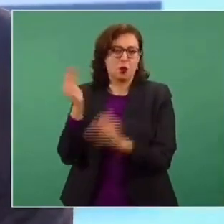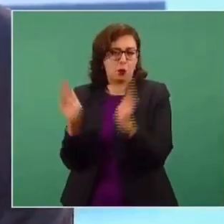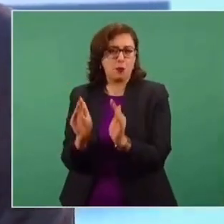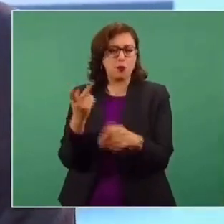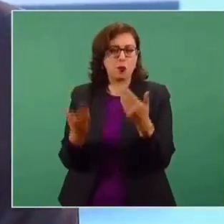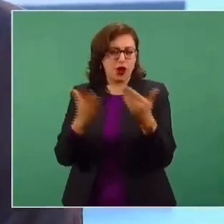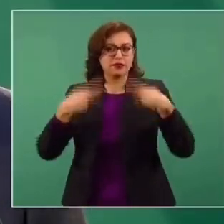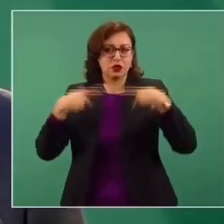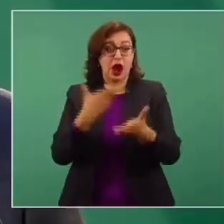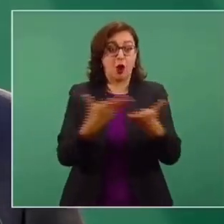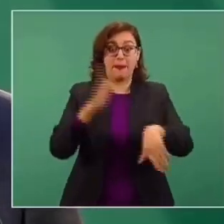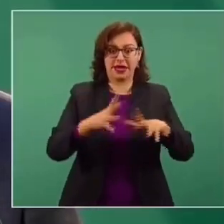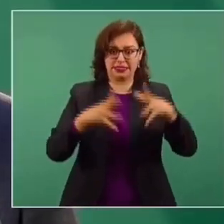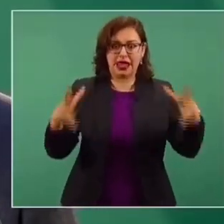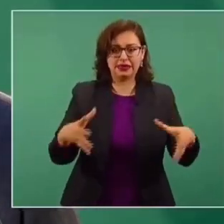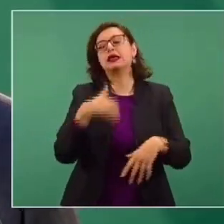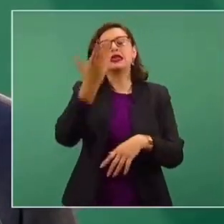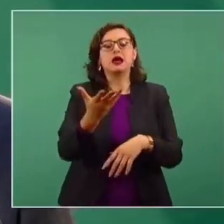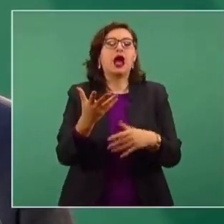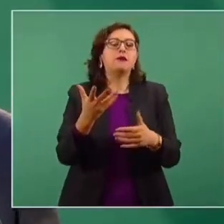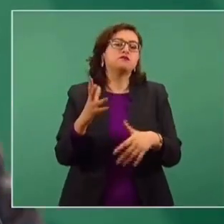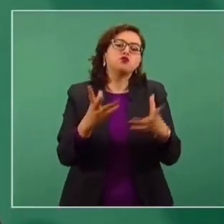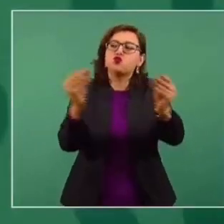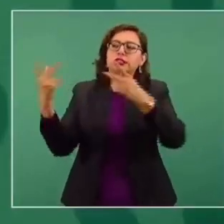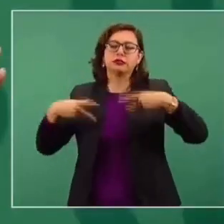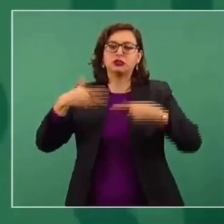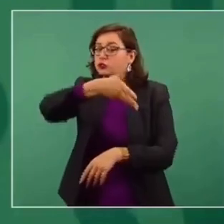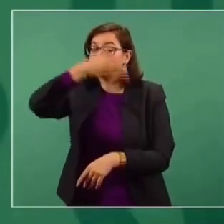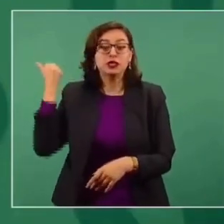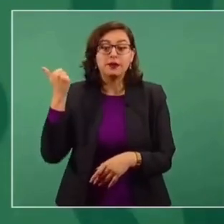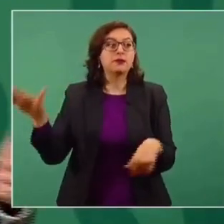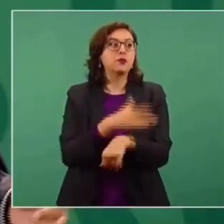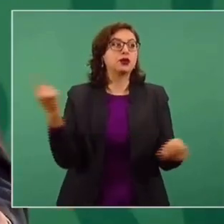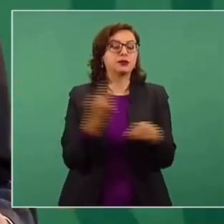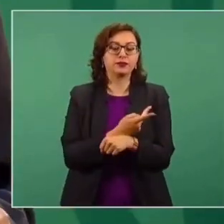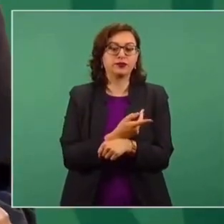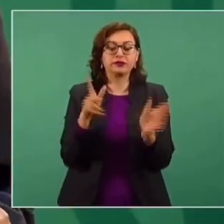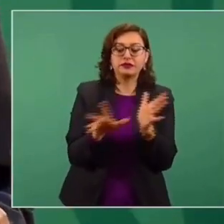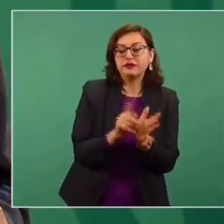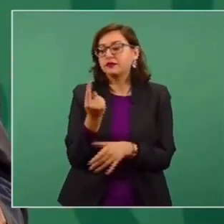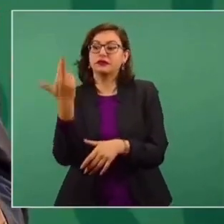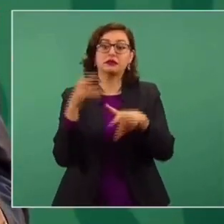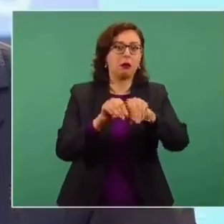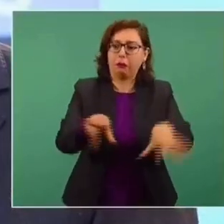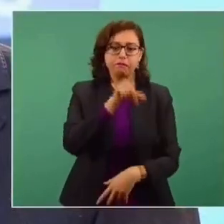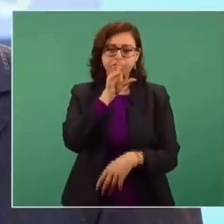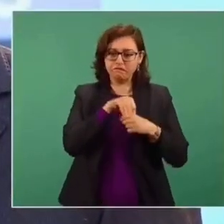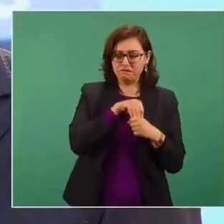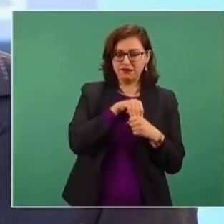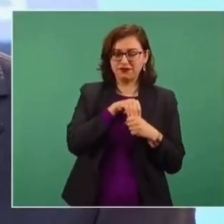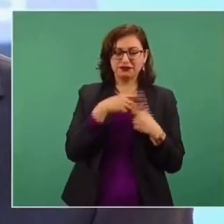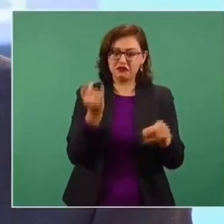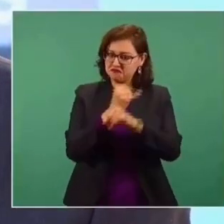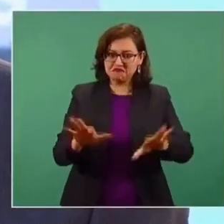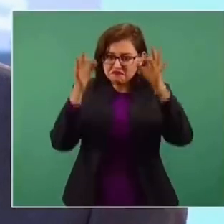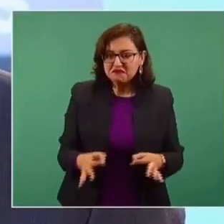no se enteró porque los medios se reservan información, no